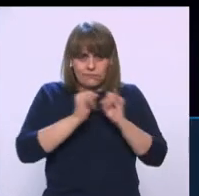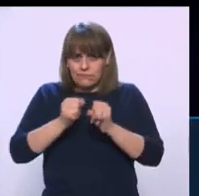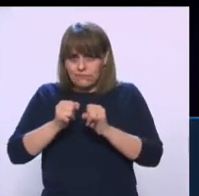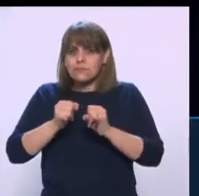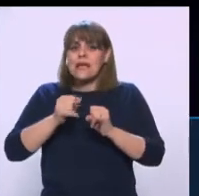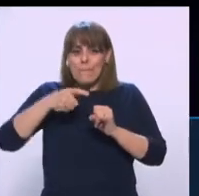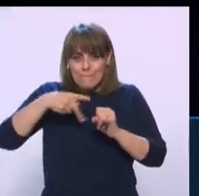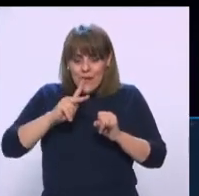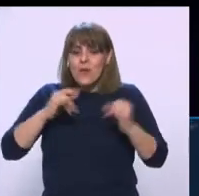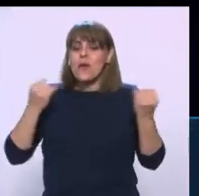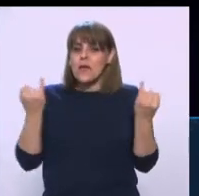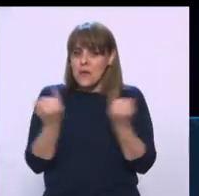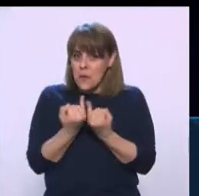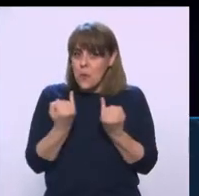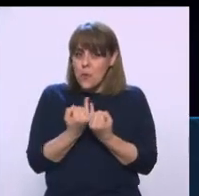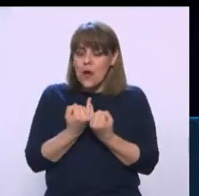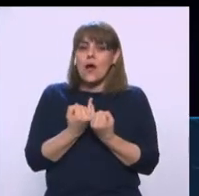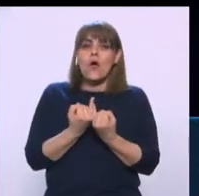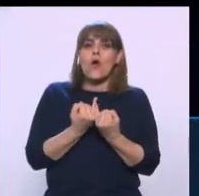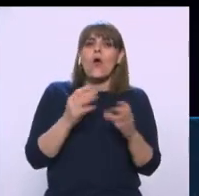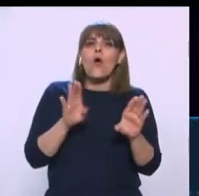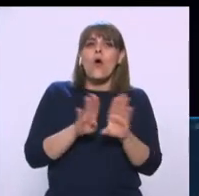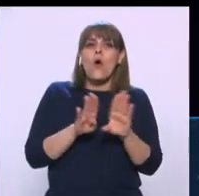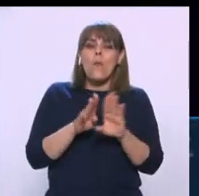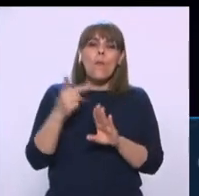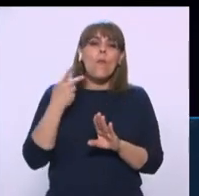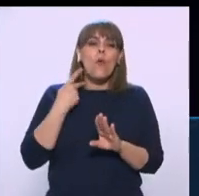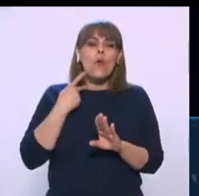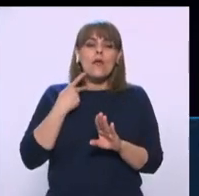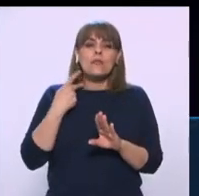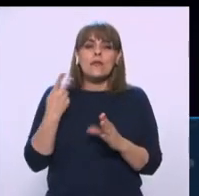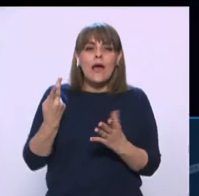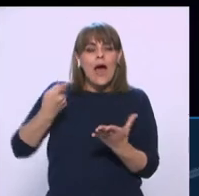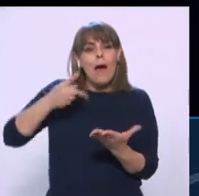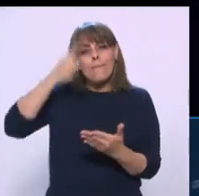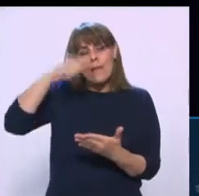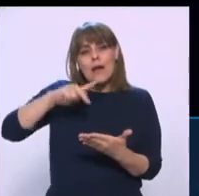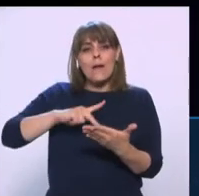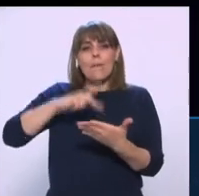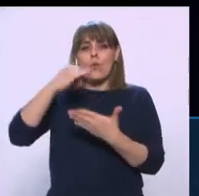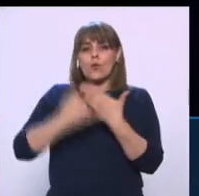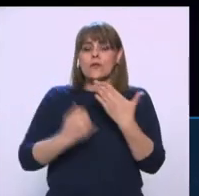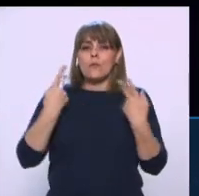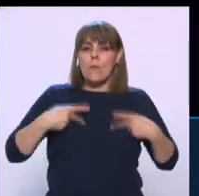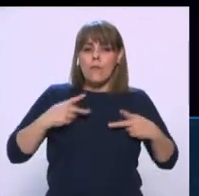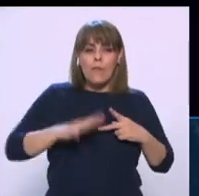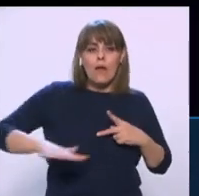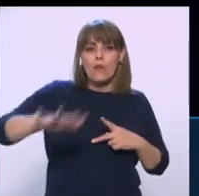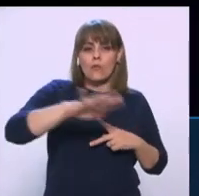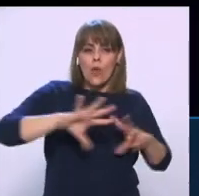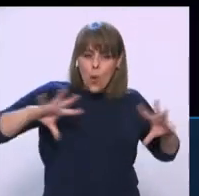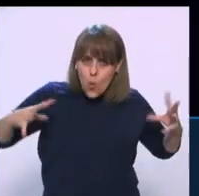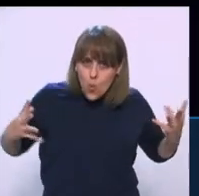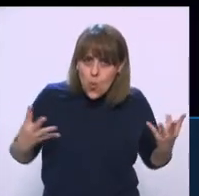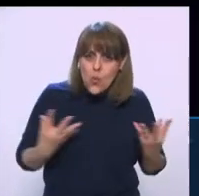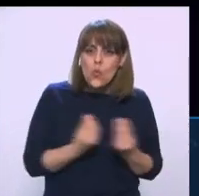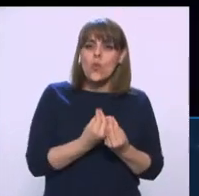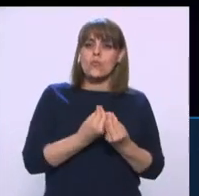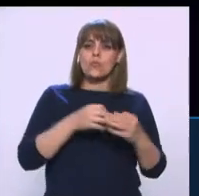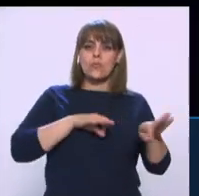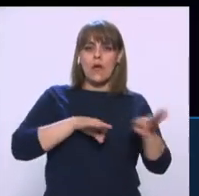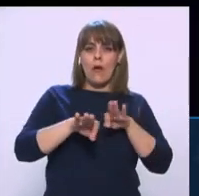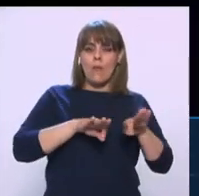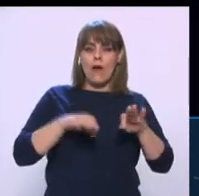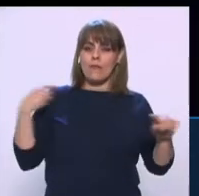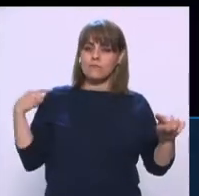de cómo esto se expresa a nivel de una política pública, de un cierre de filas que se viene dando